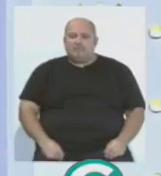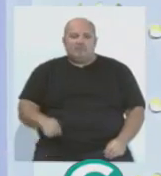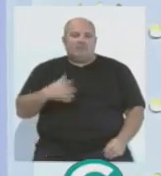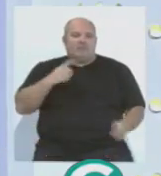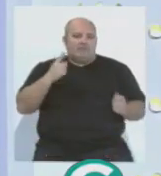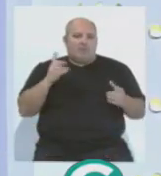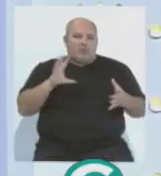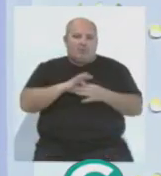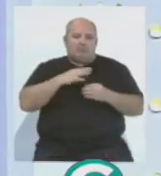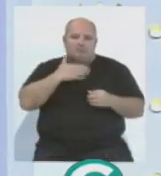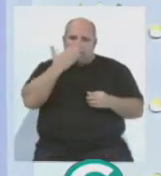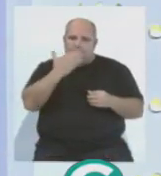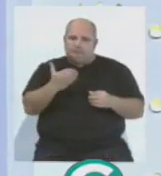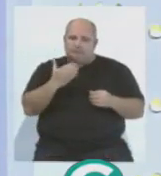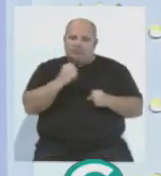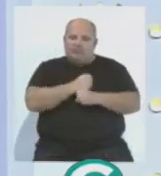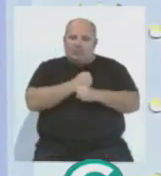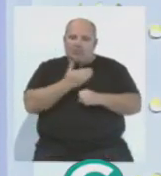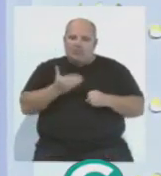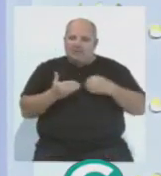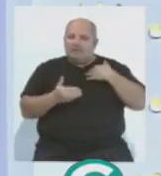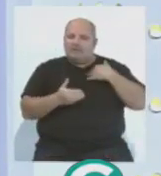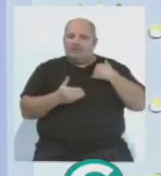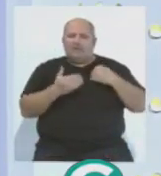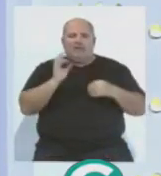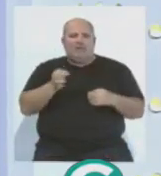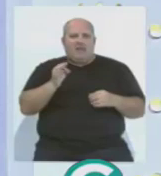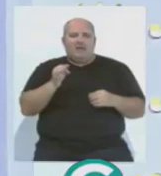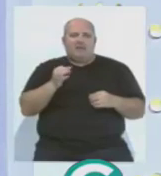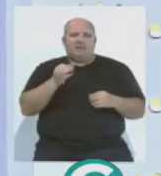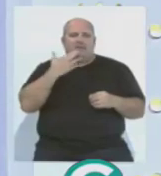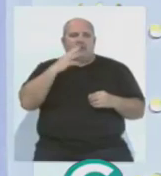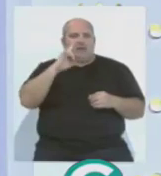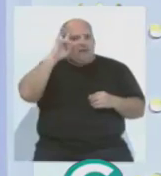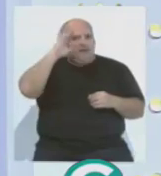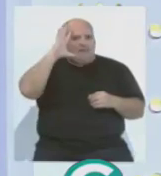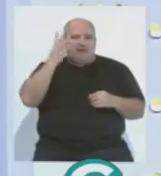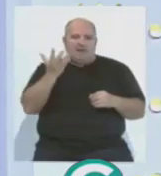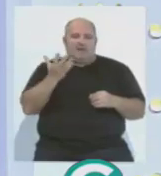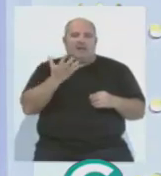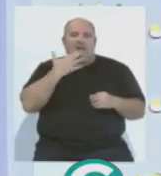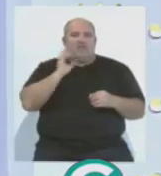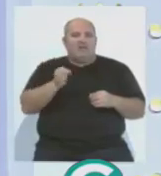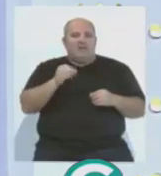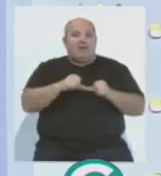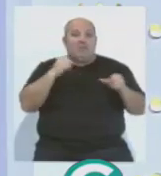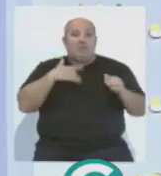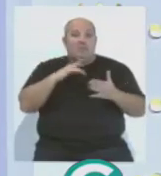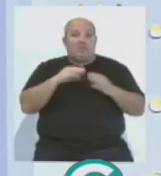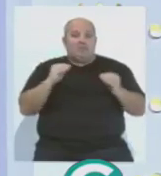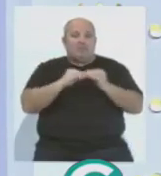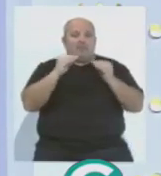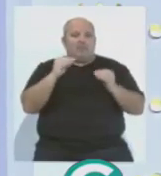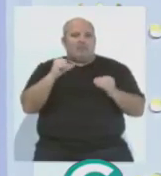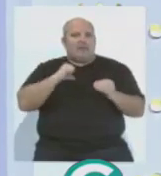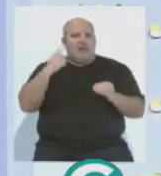felicitaciones, que el trabajo que están haciendo es muy importante y sí, la verdad que es increíble y que bueno, es verdad que en el momento que salió Mere